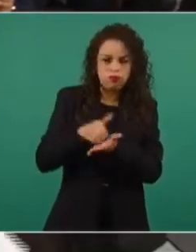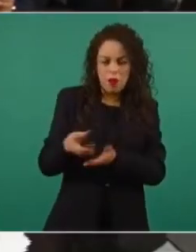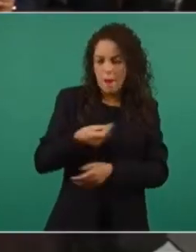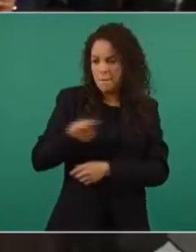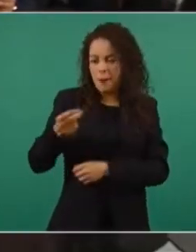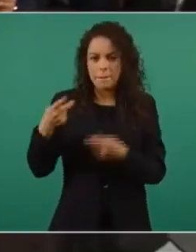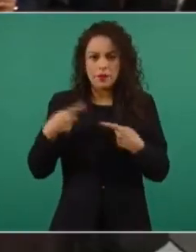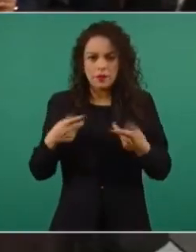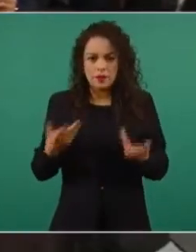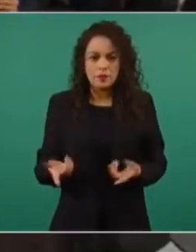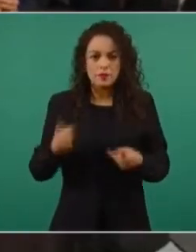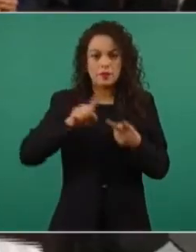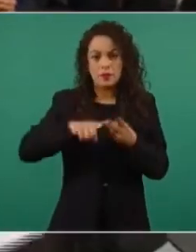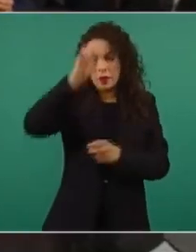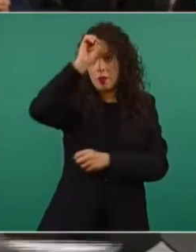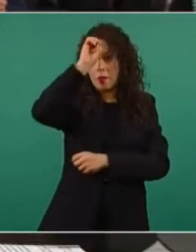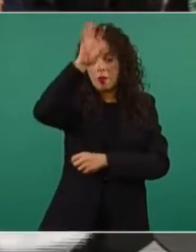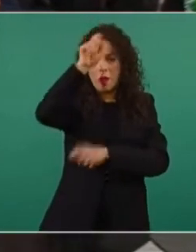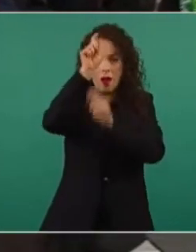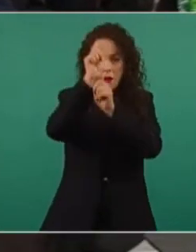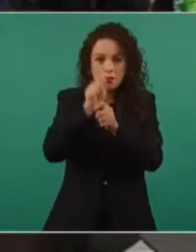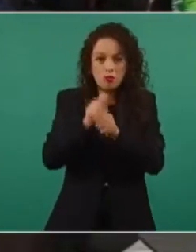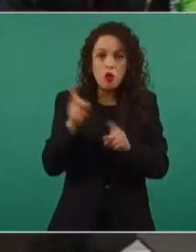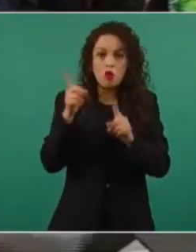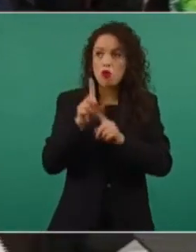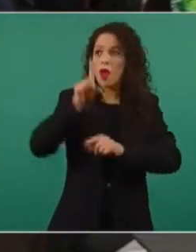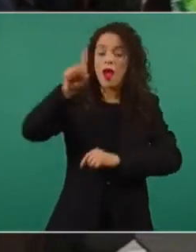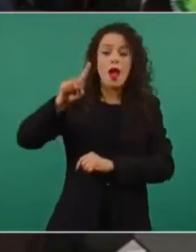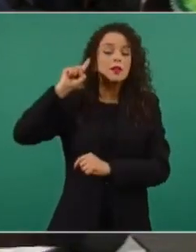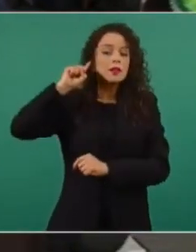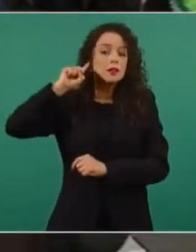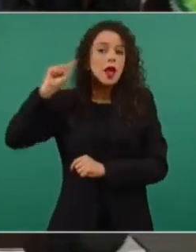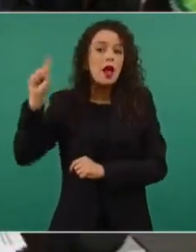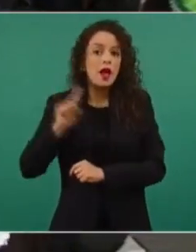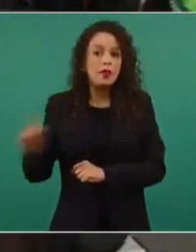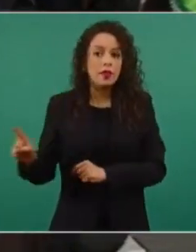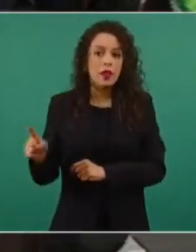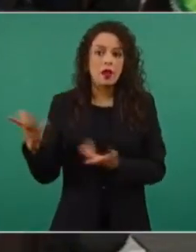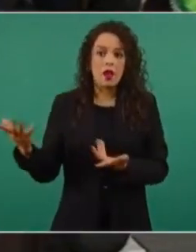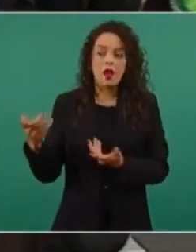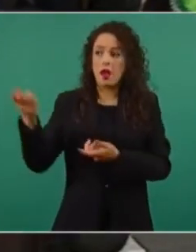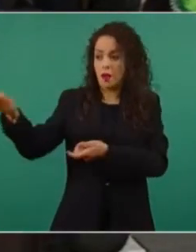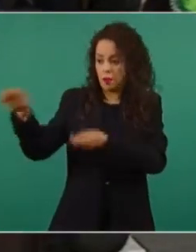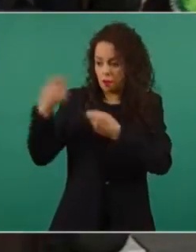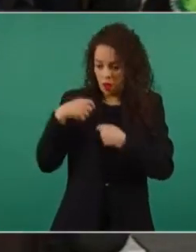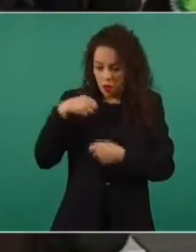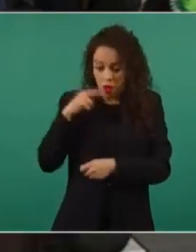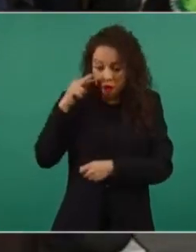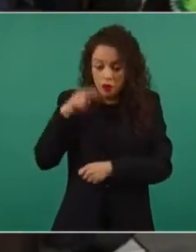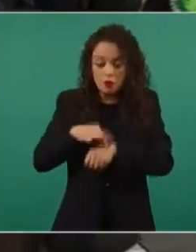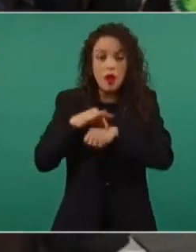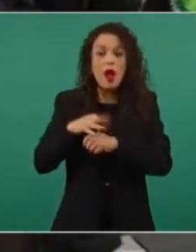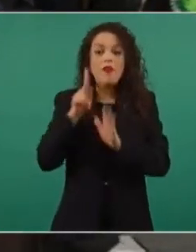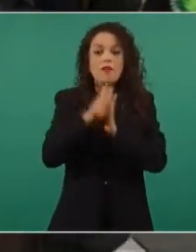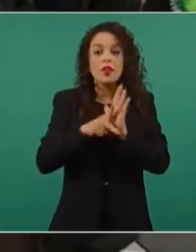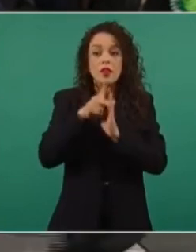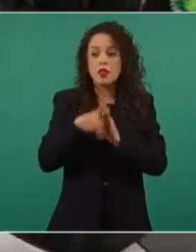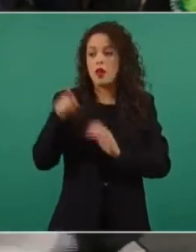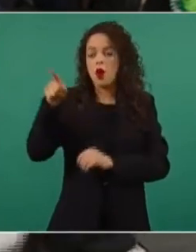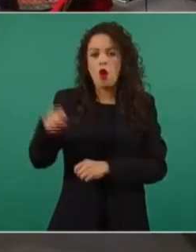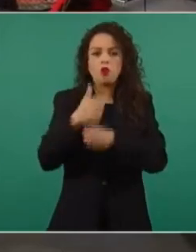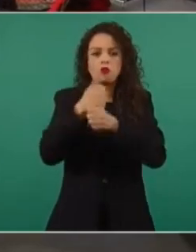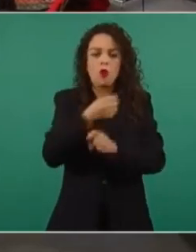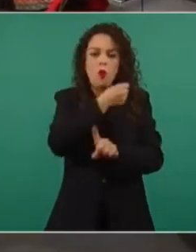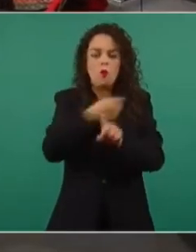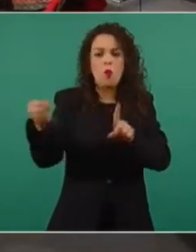principal minera de Zacatecas, que también me mandaron videos que fueron golpeados. Entonces, ese sería mi primer